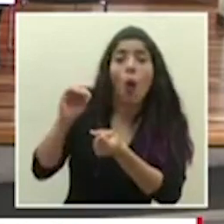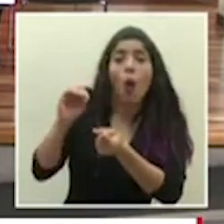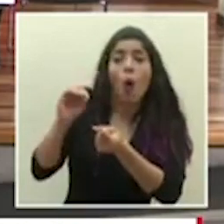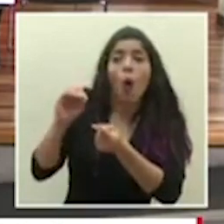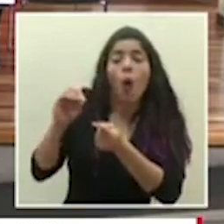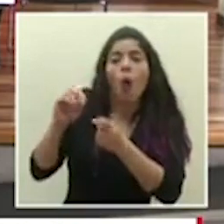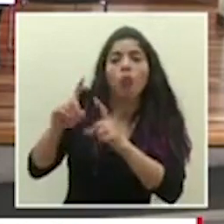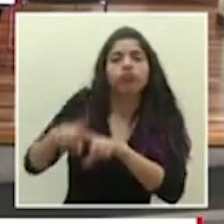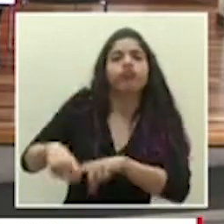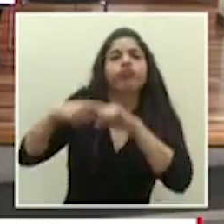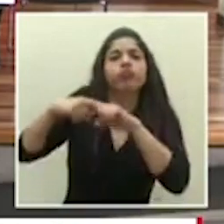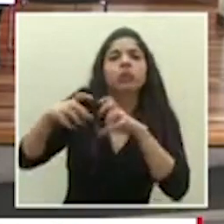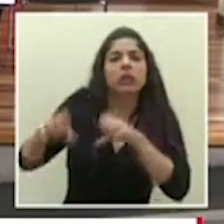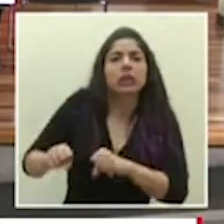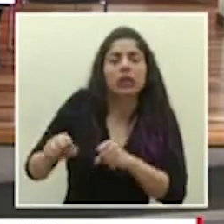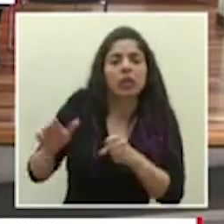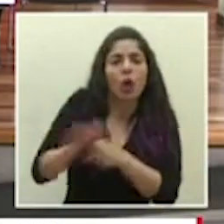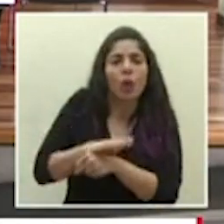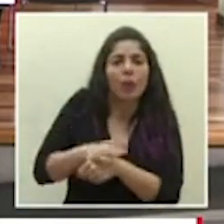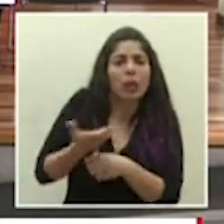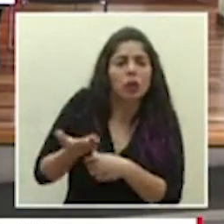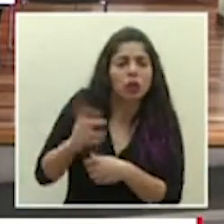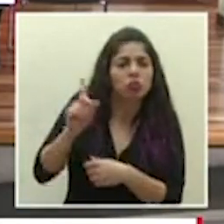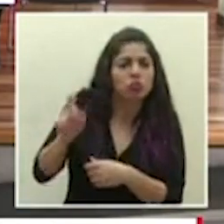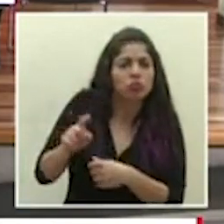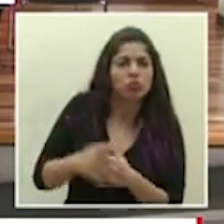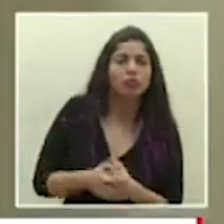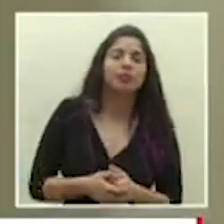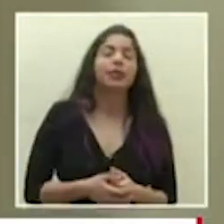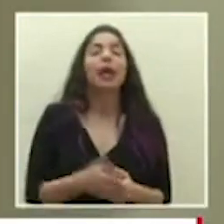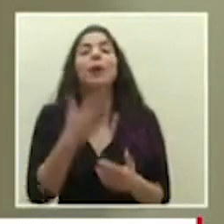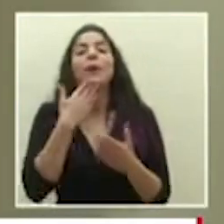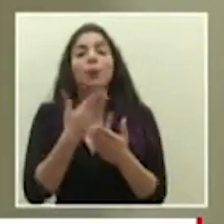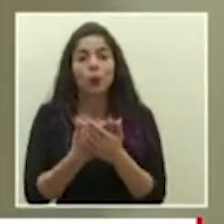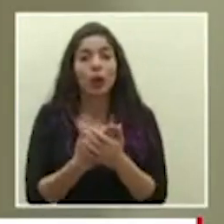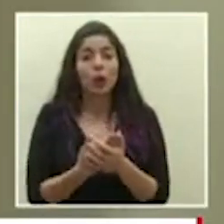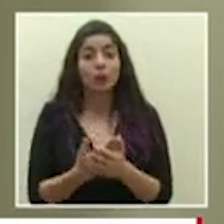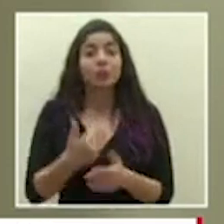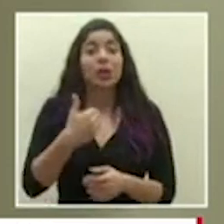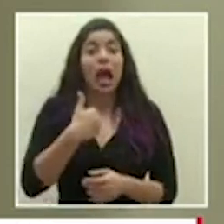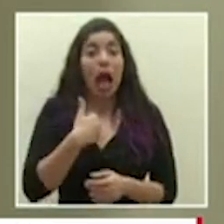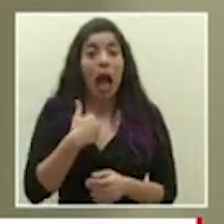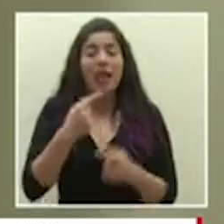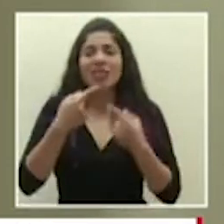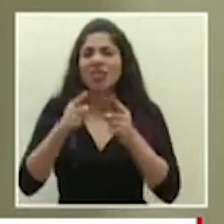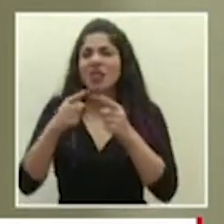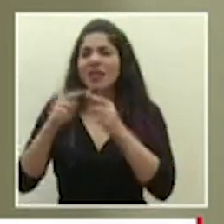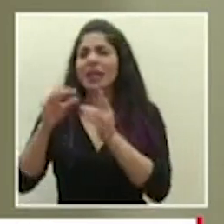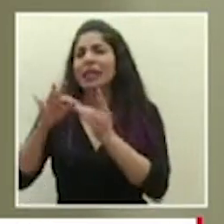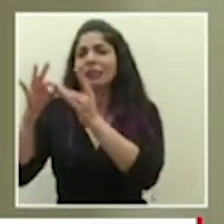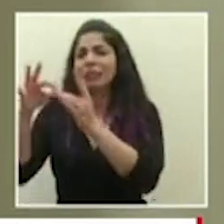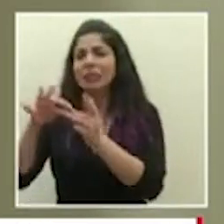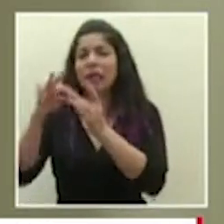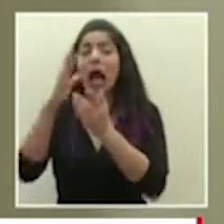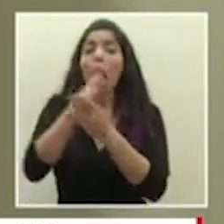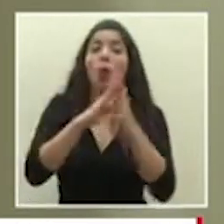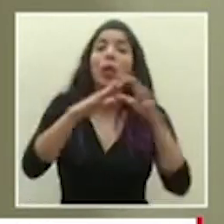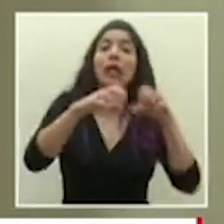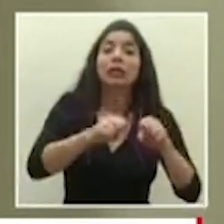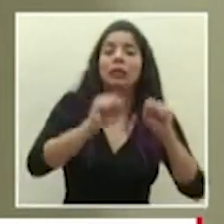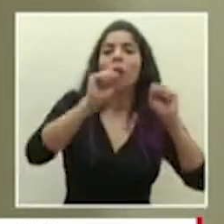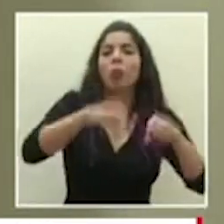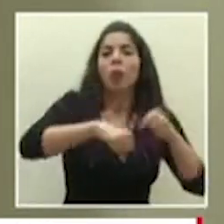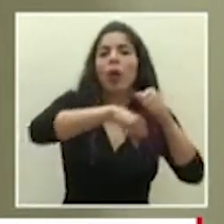suspendidas las citas bueno hay especialidades donde la cita se puede hacer por